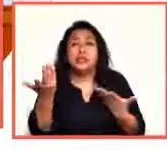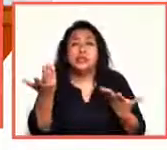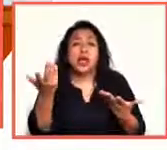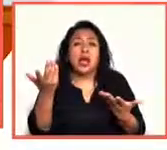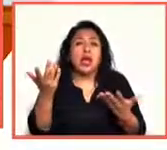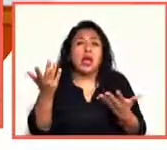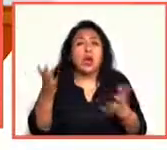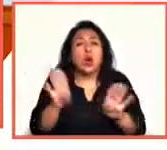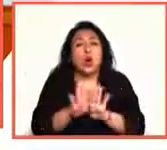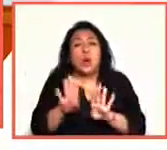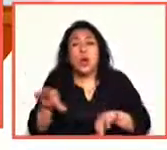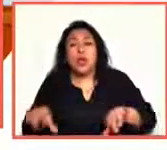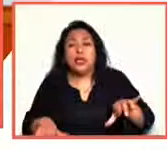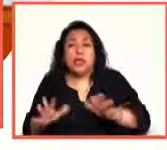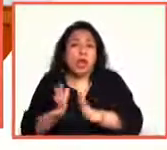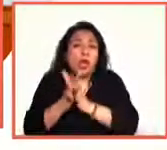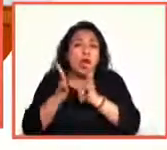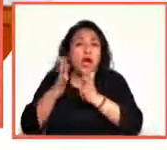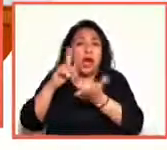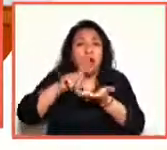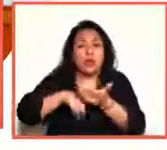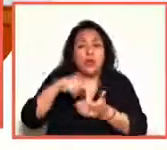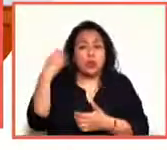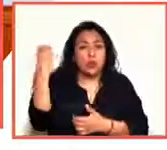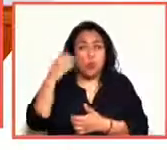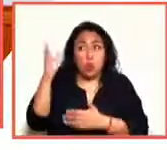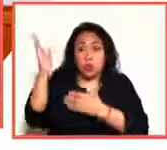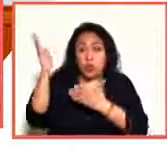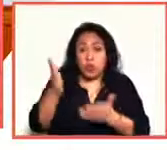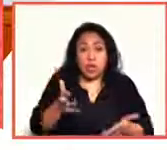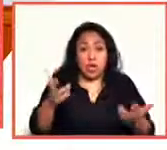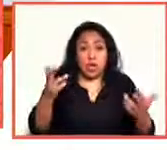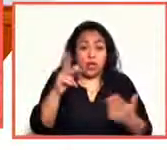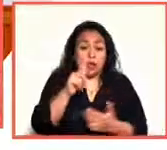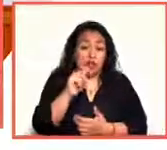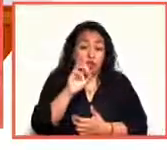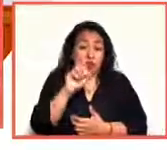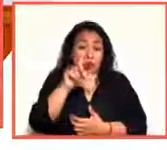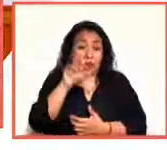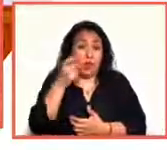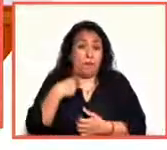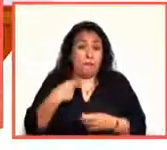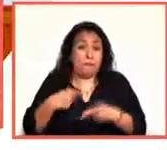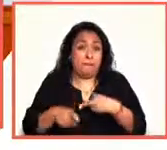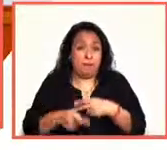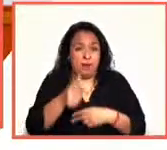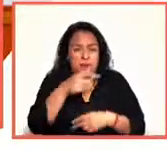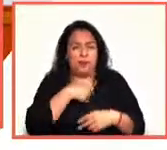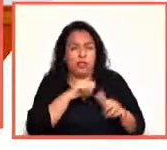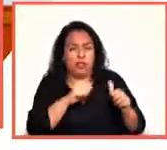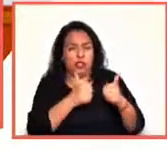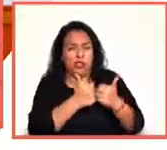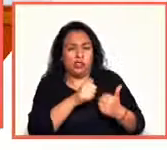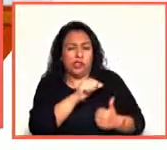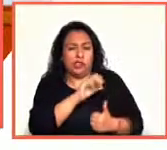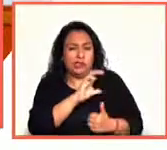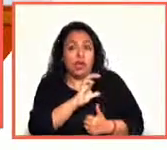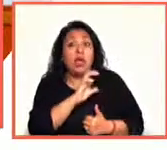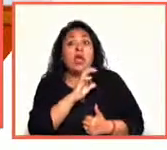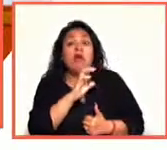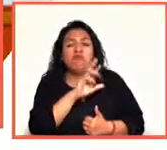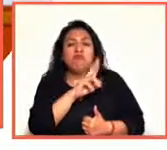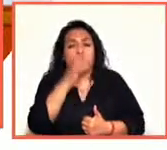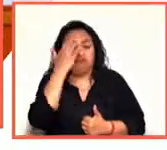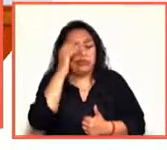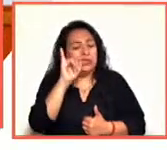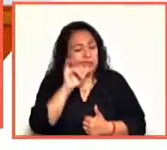a partir de la llegada del maestro Francisco Toledo. La Asociación Civil reconoce el adeudo y garantiza